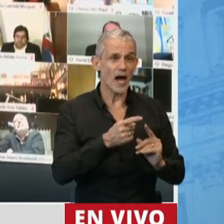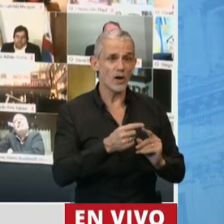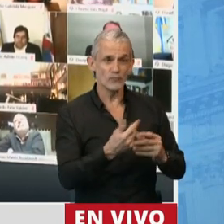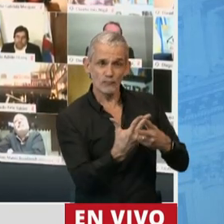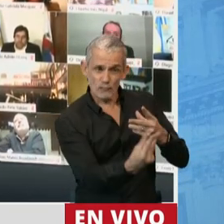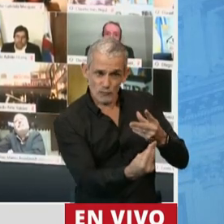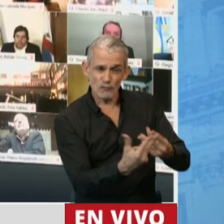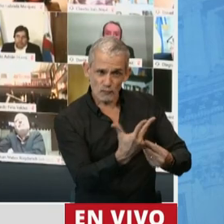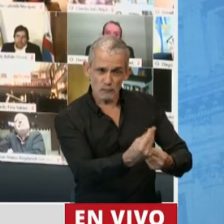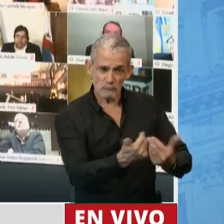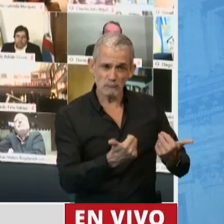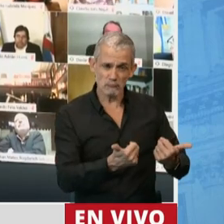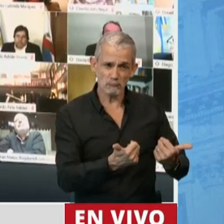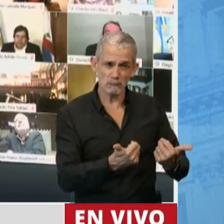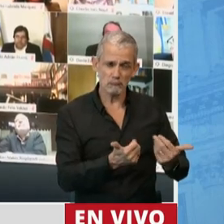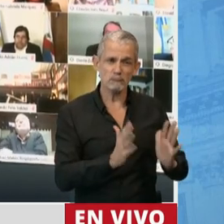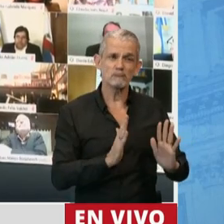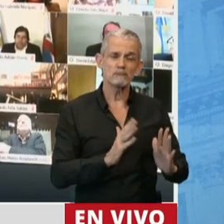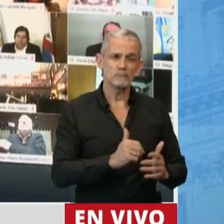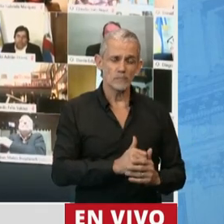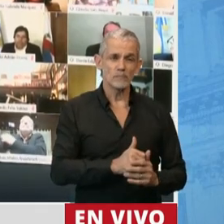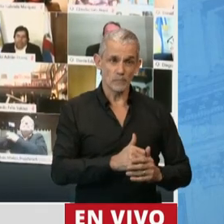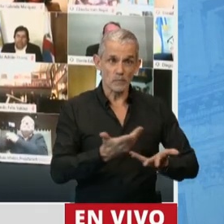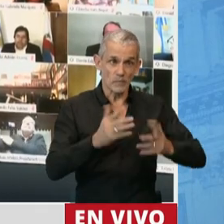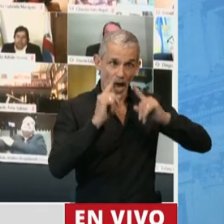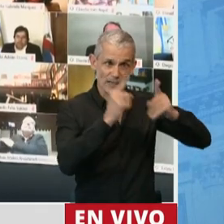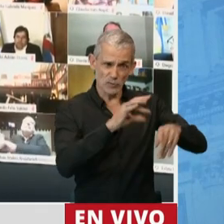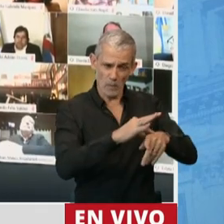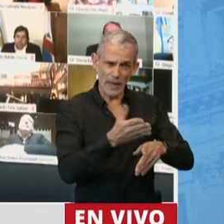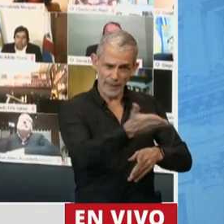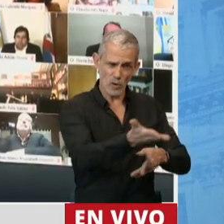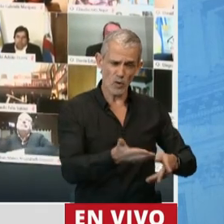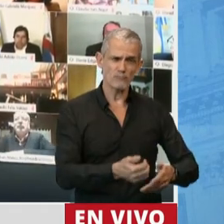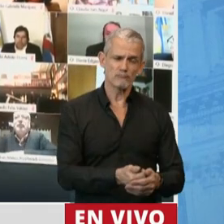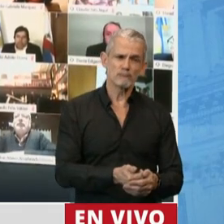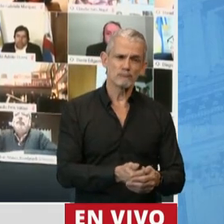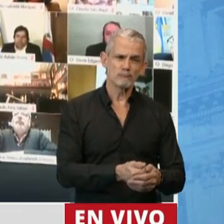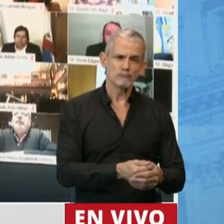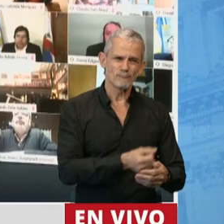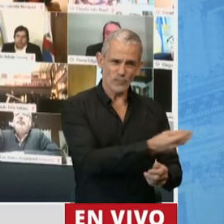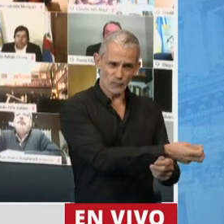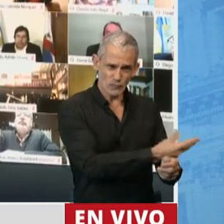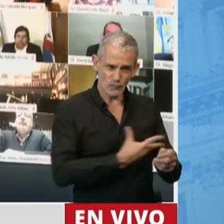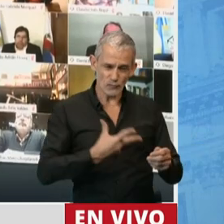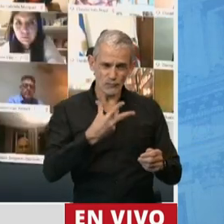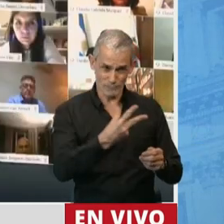atenderlo, hacer la transfusión.